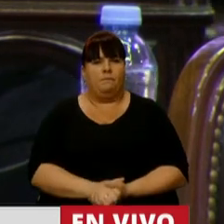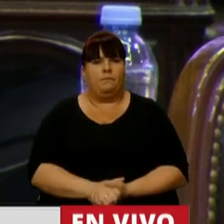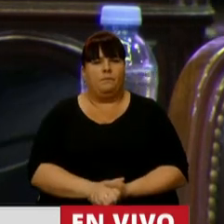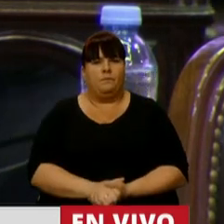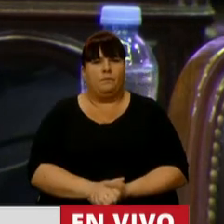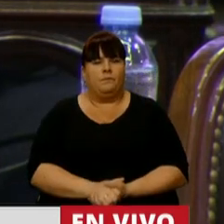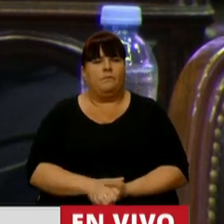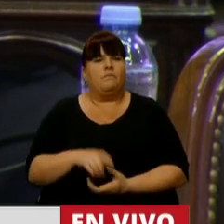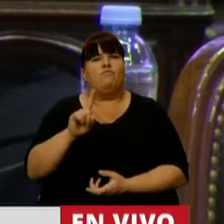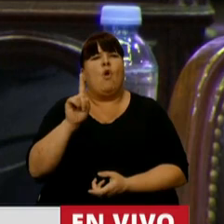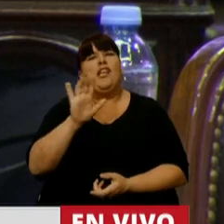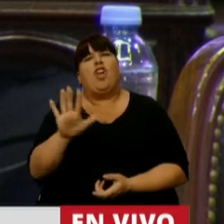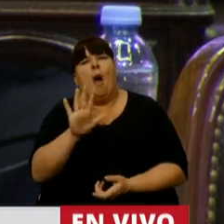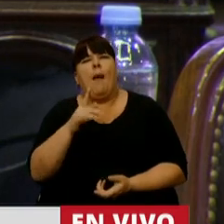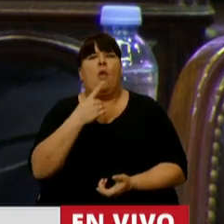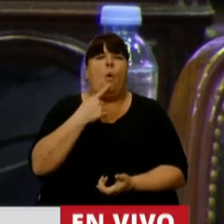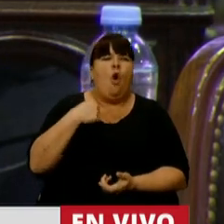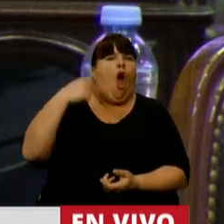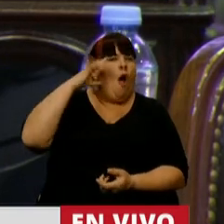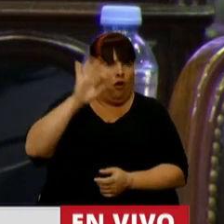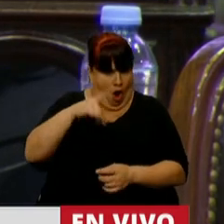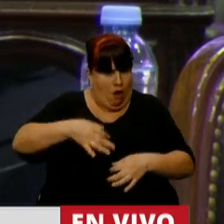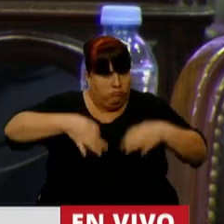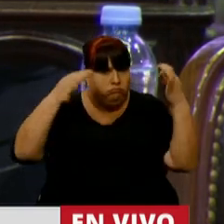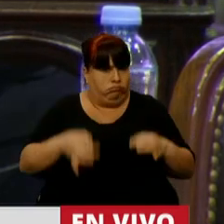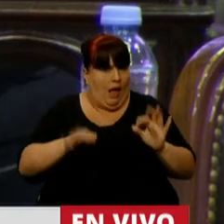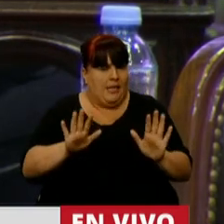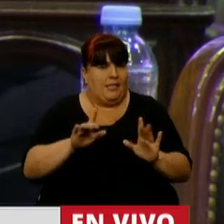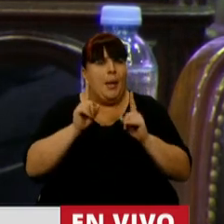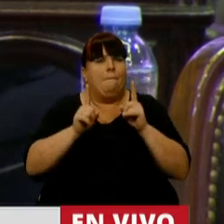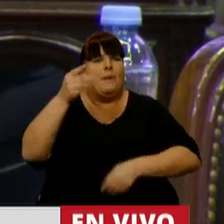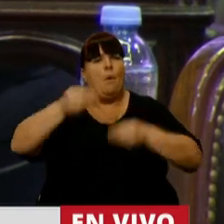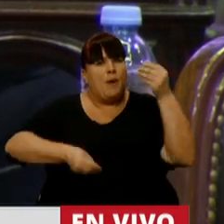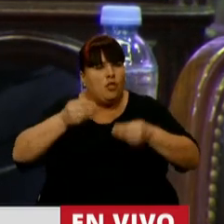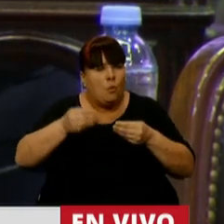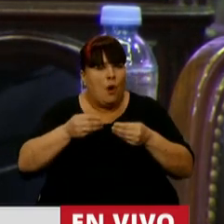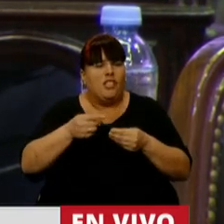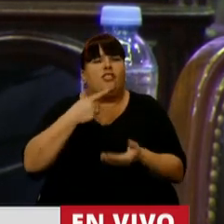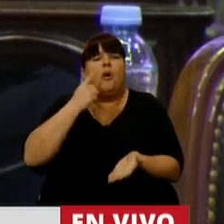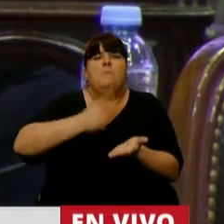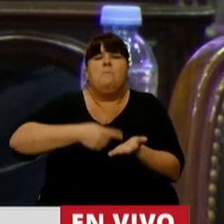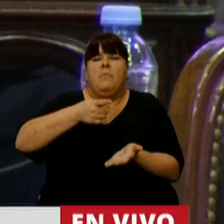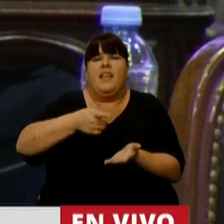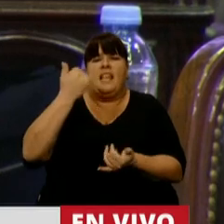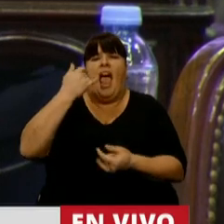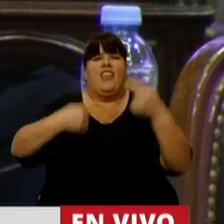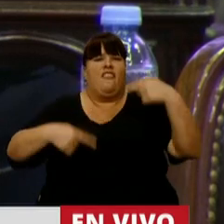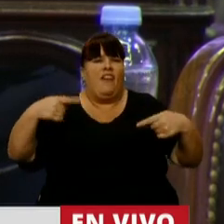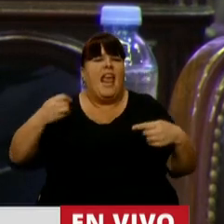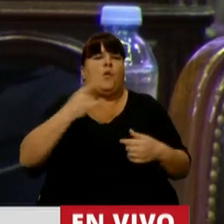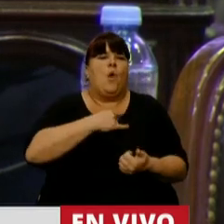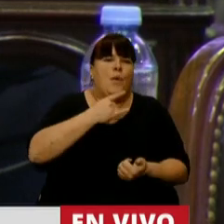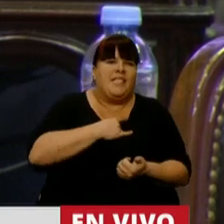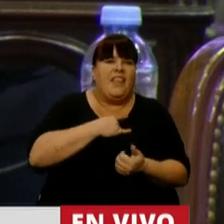Esto no es una mera sospecha, no es una mera presunción, es un hecho. Este mismo presupuesto es el que establece diferencias para